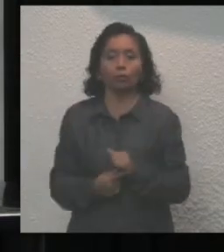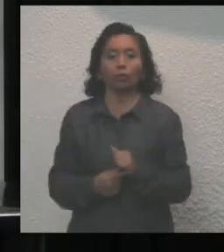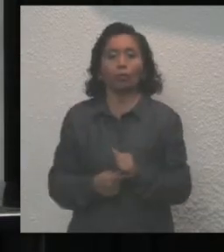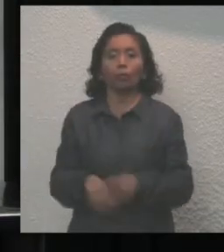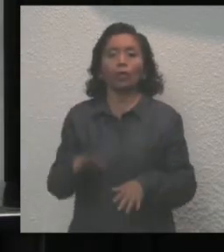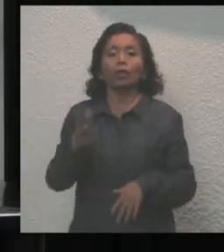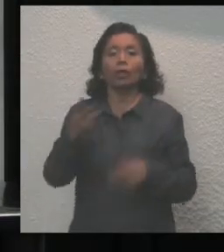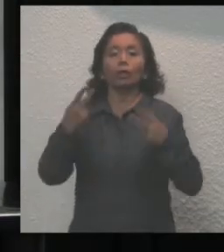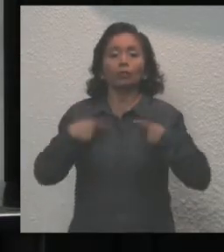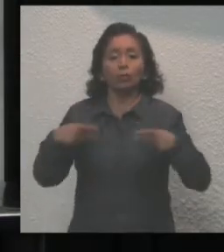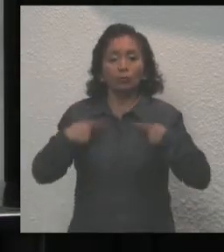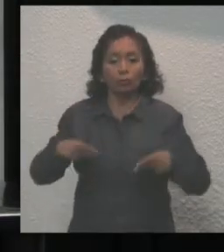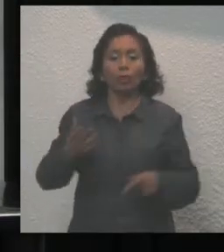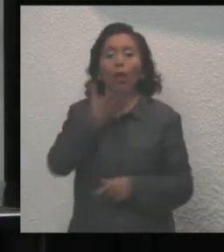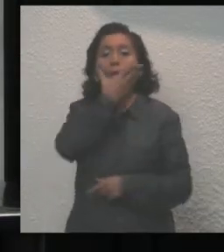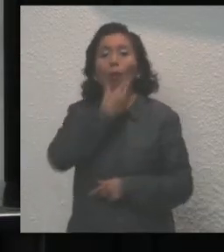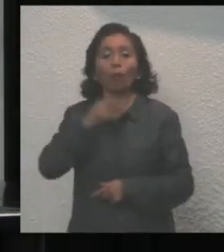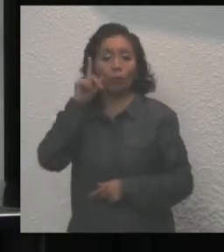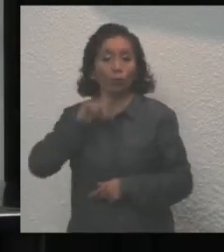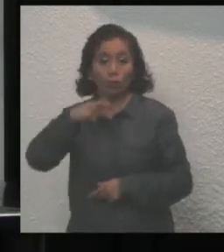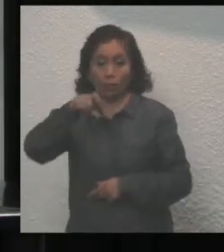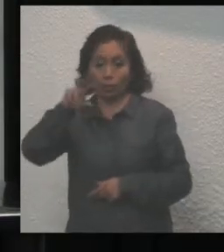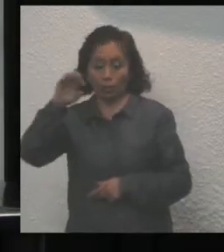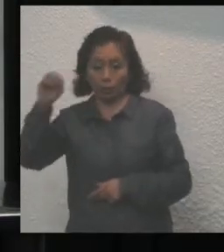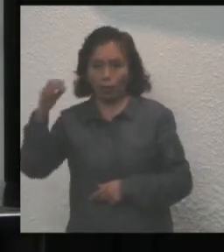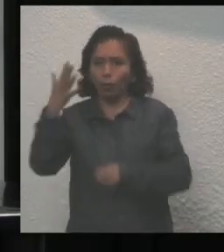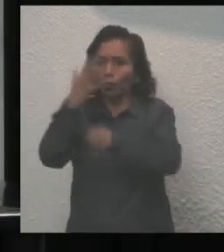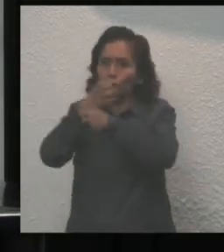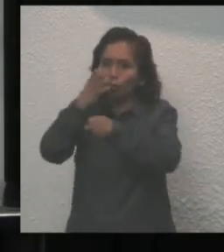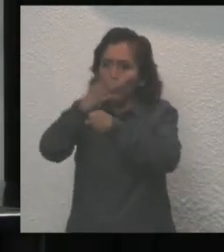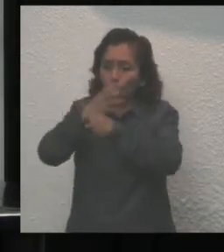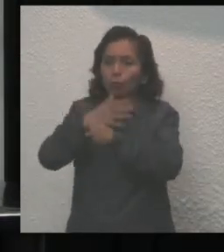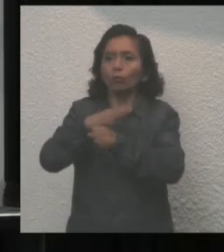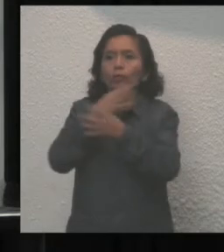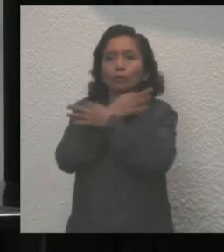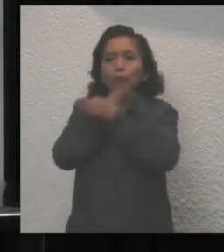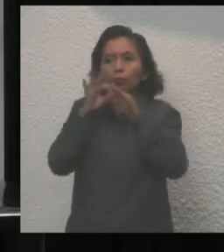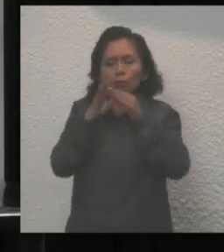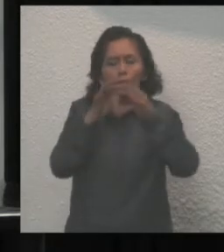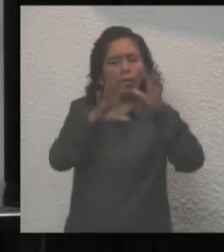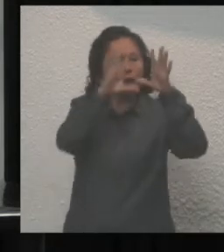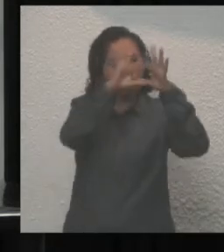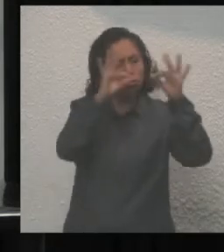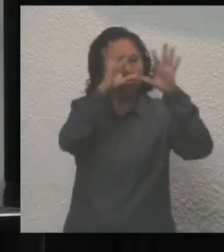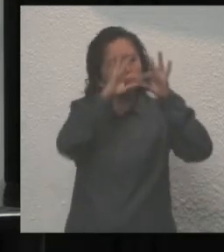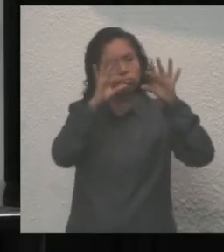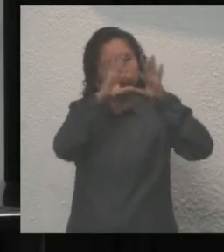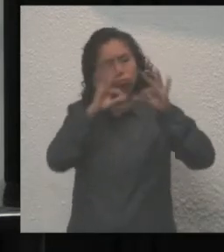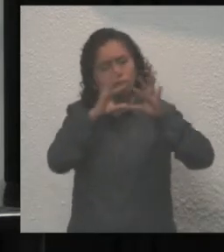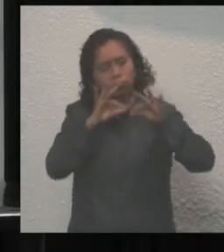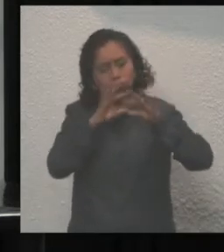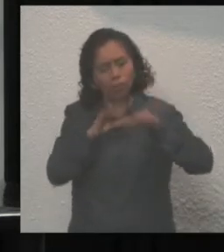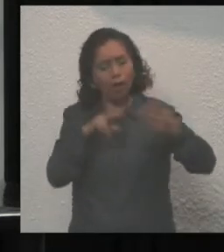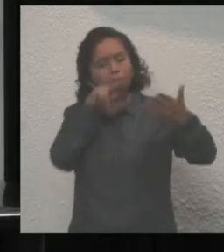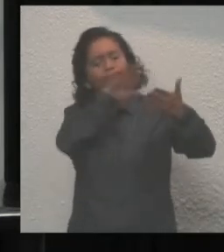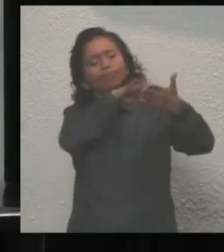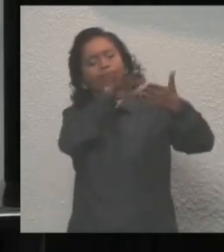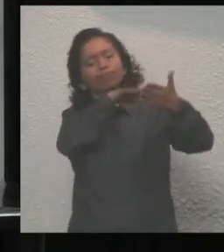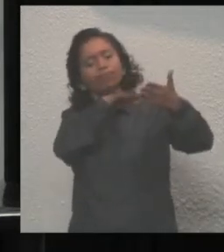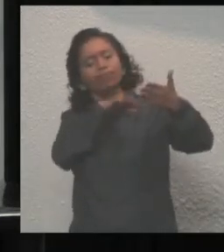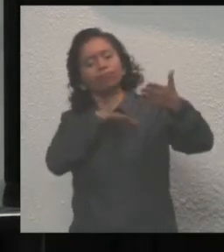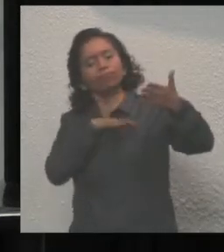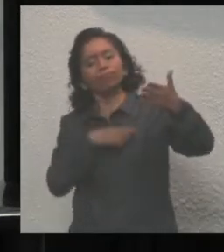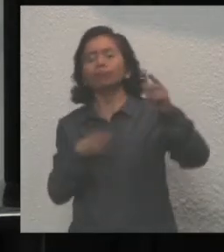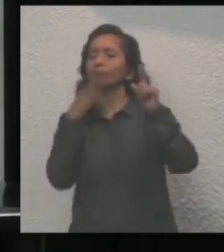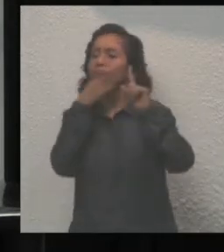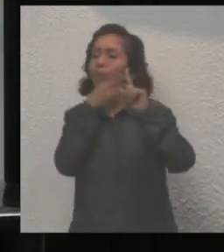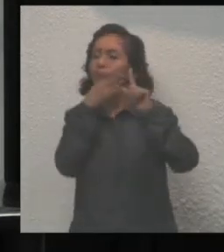y los quintanarroenses. Un informe detallado que nos permite ver resultados contundentes. Y